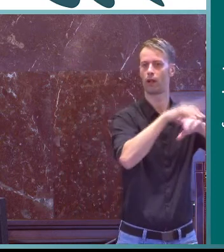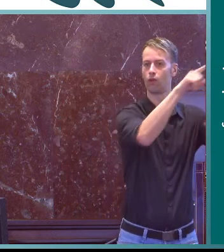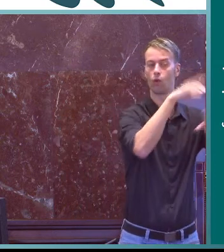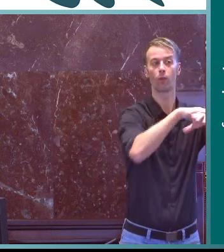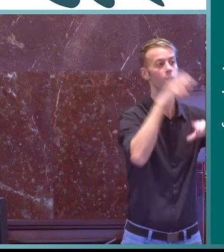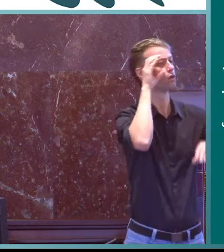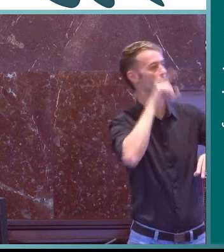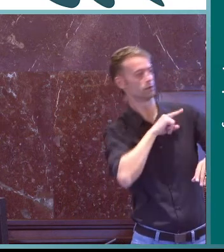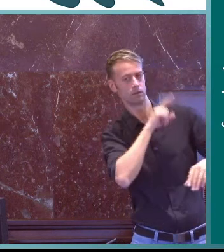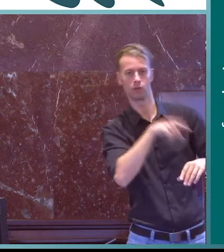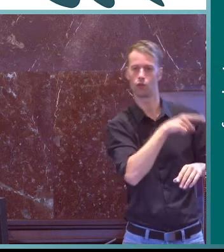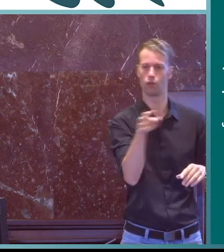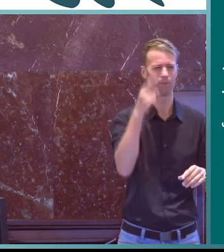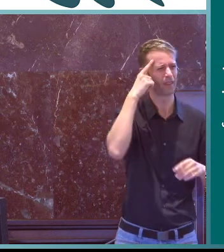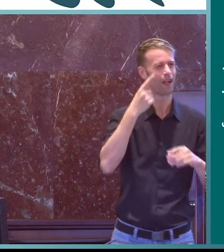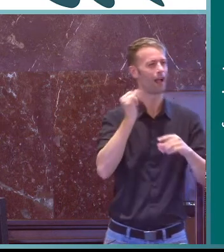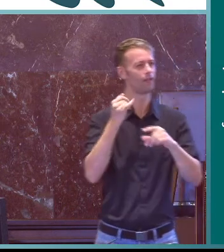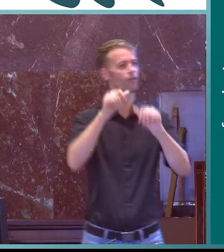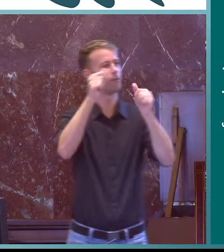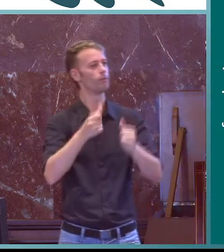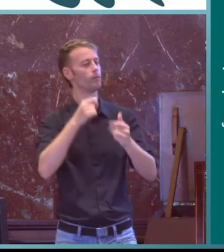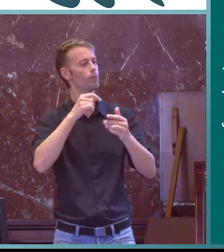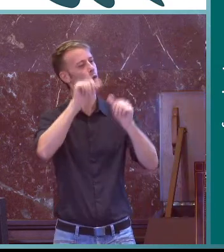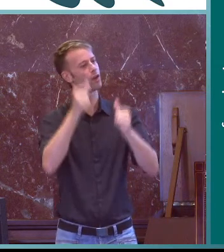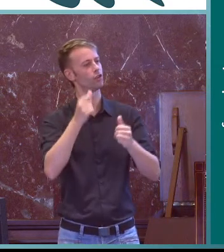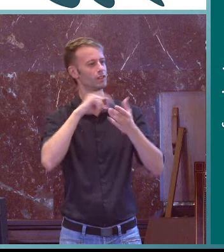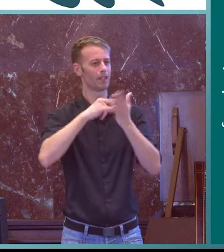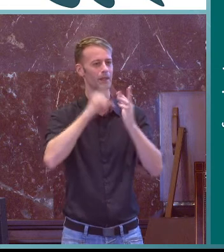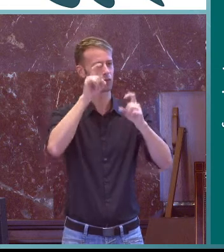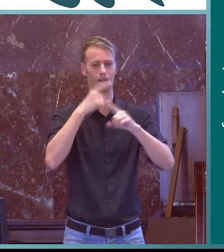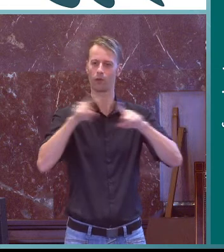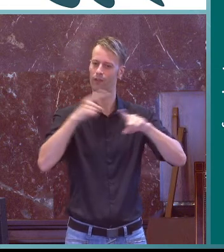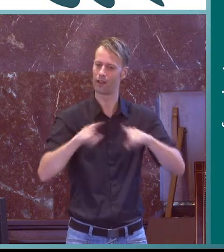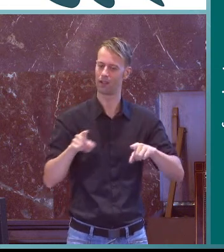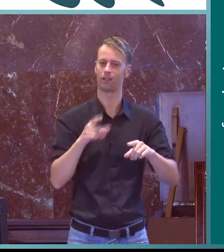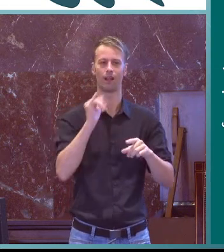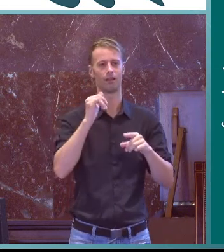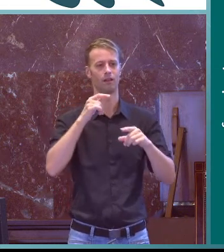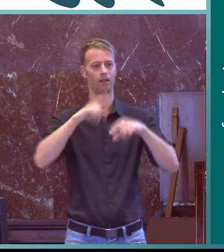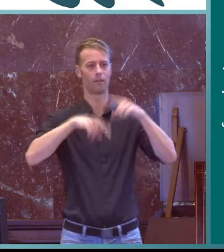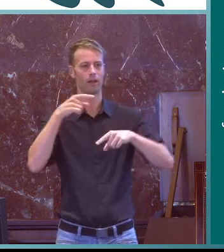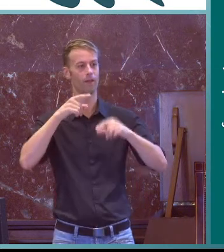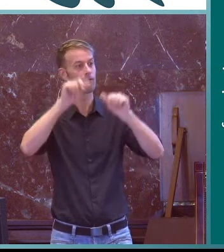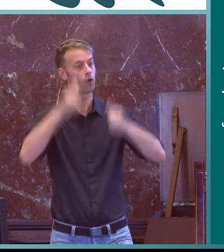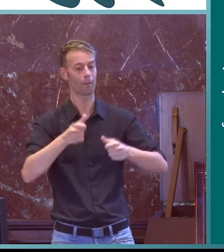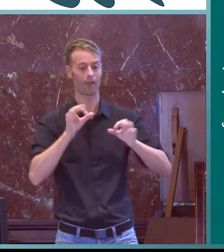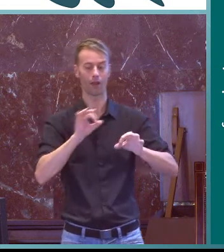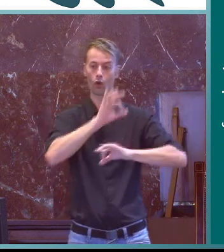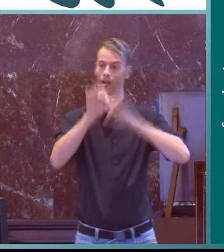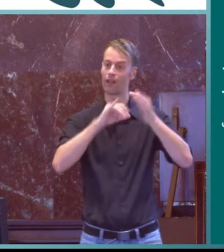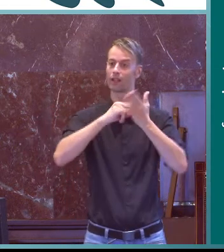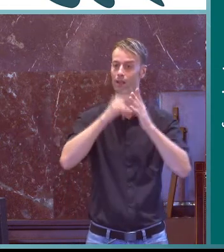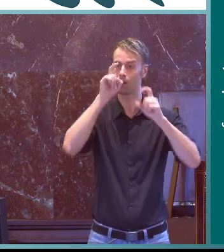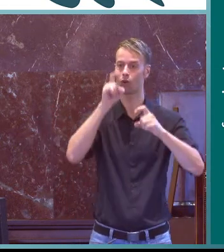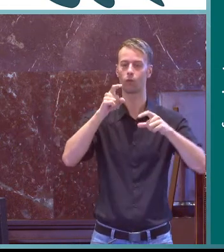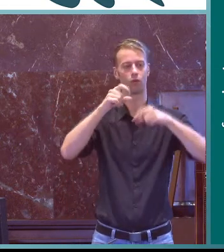dependiendo de la forma que crea correcta para poder llevar a cabo una educación a su criterio adecuada puede que no les hagan caso puede que sí puede que se la den